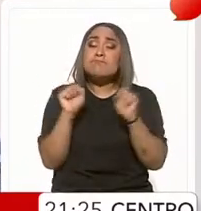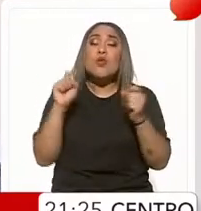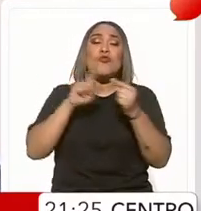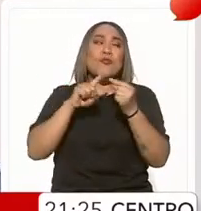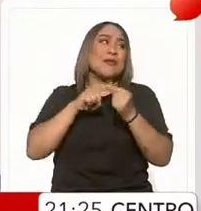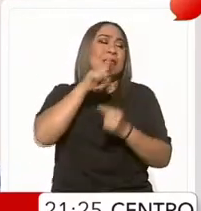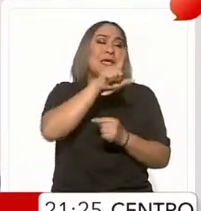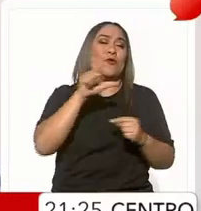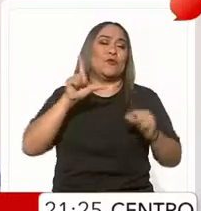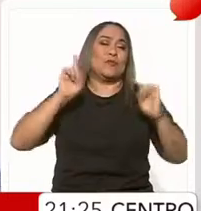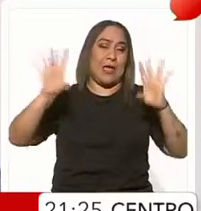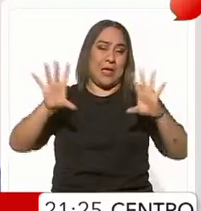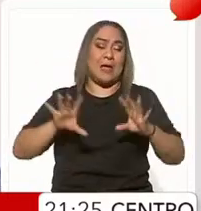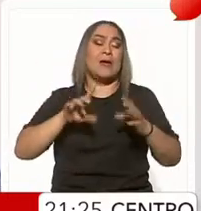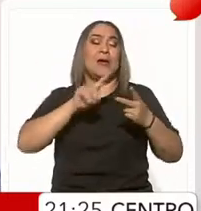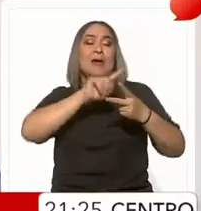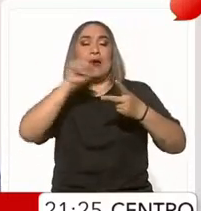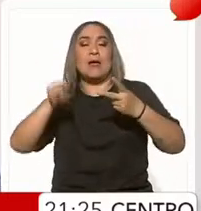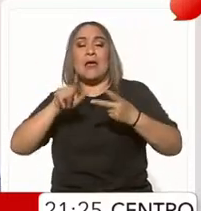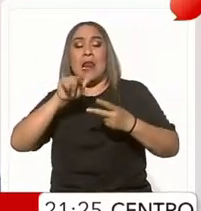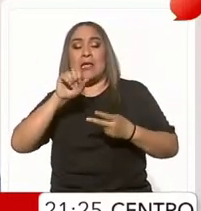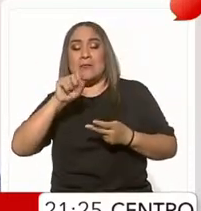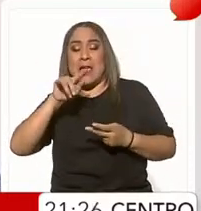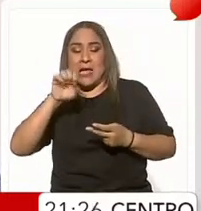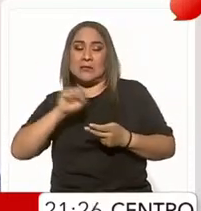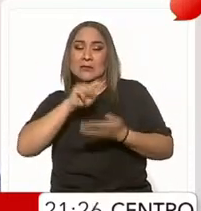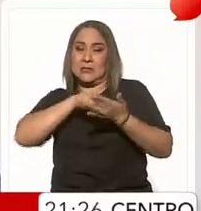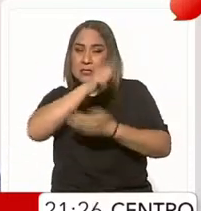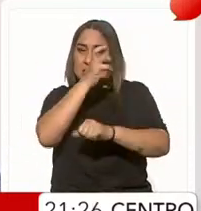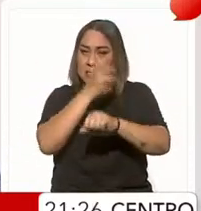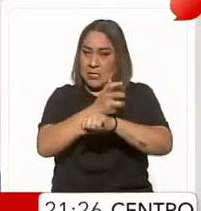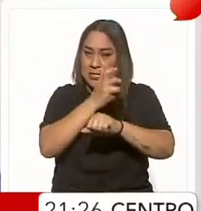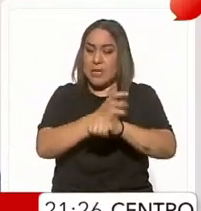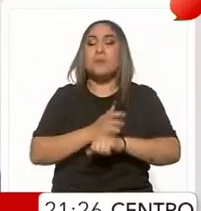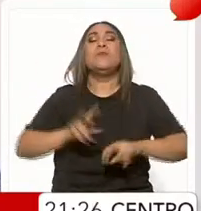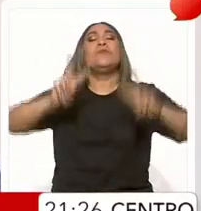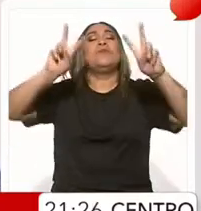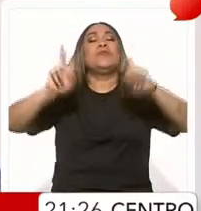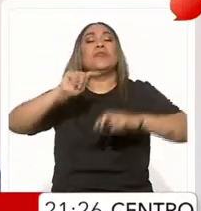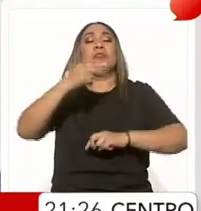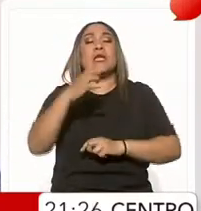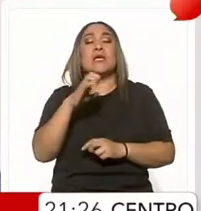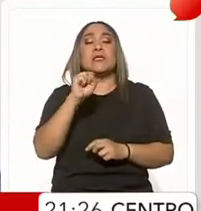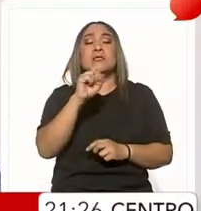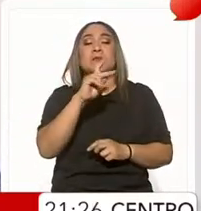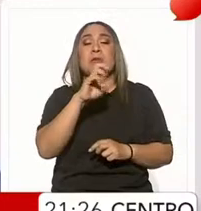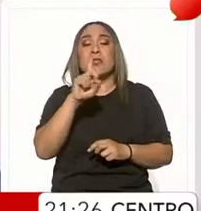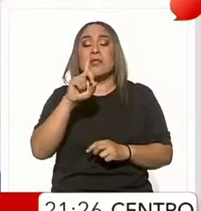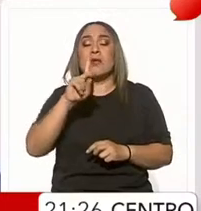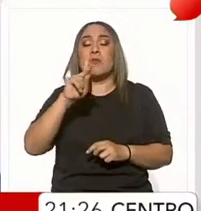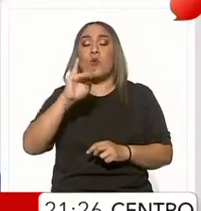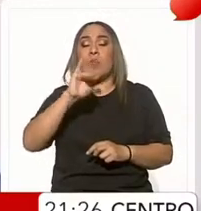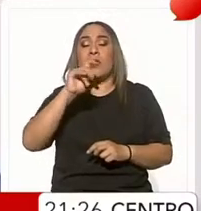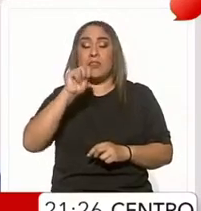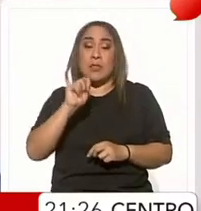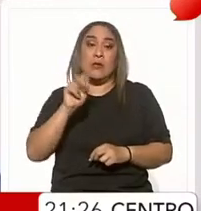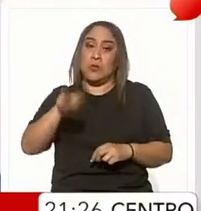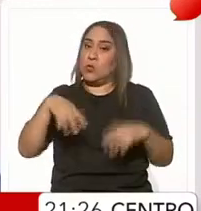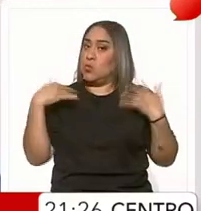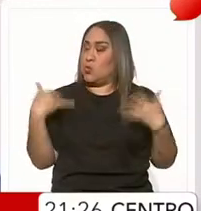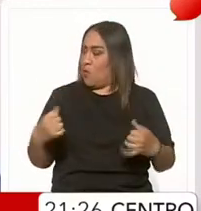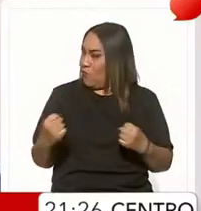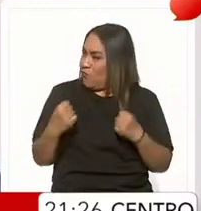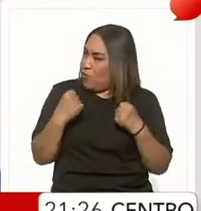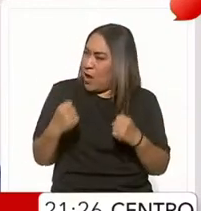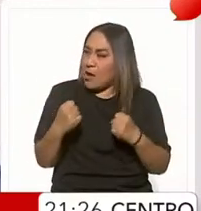y Las Vegas en Estados Unidos. El evento donde participaron se llama The Speed Project, una carrera que requiere de extremo esfuerzo